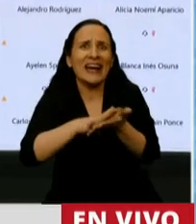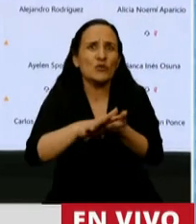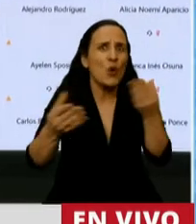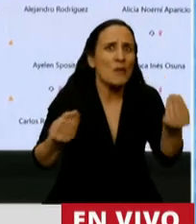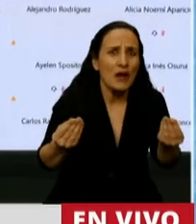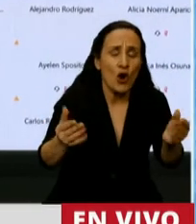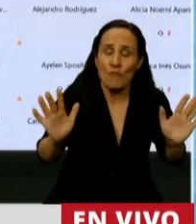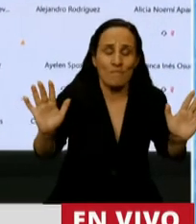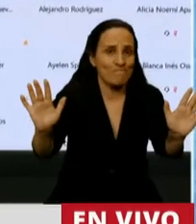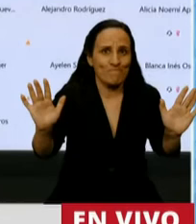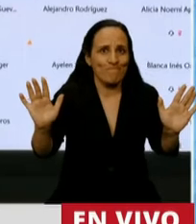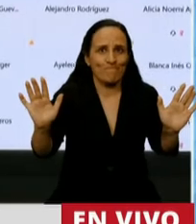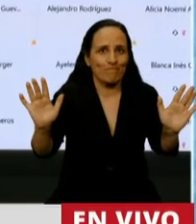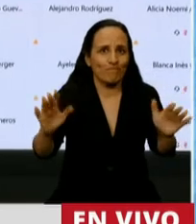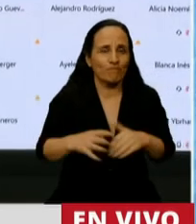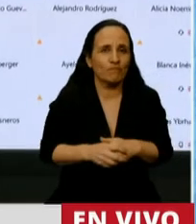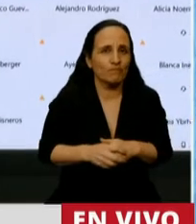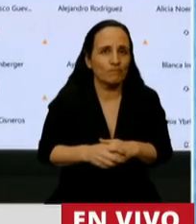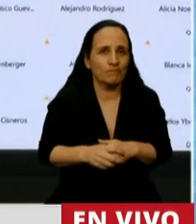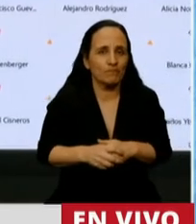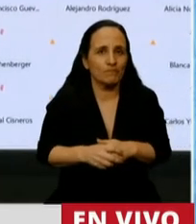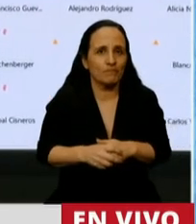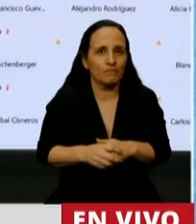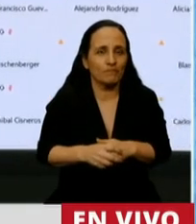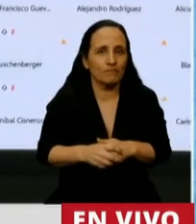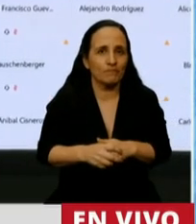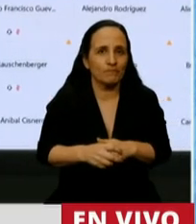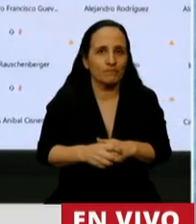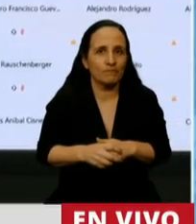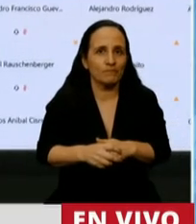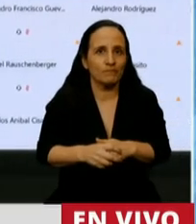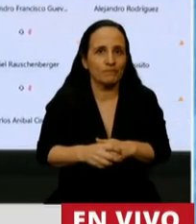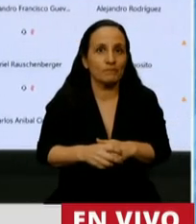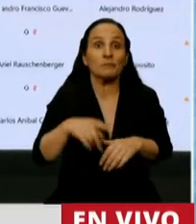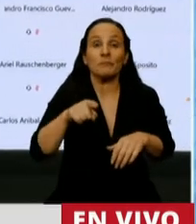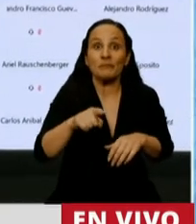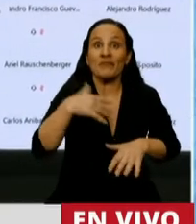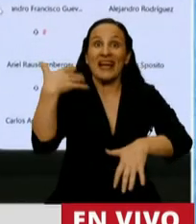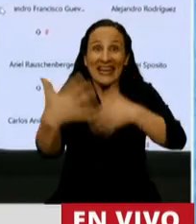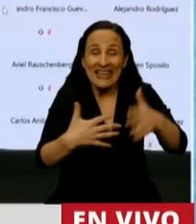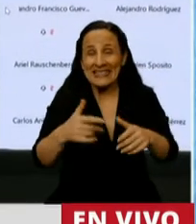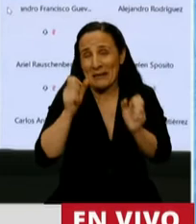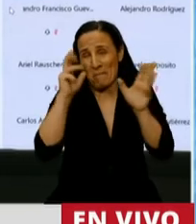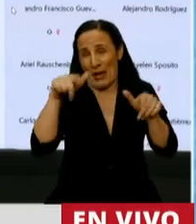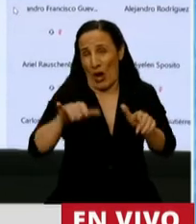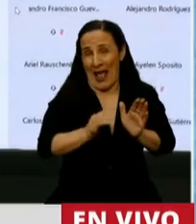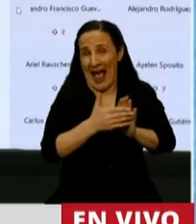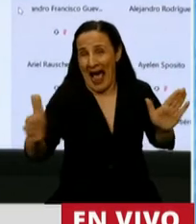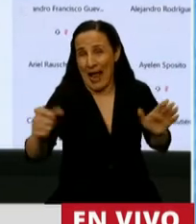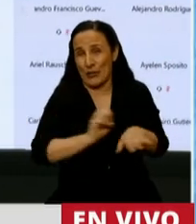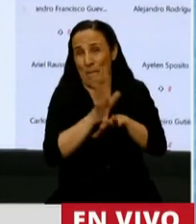que vienen de eje, los que se han profundizado este año en la pandemia, con la cobertura